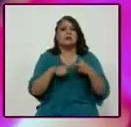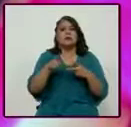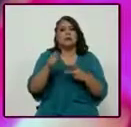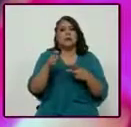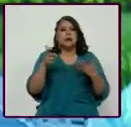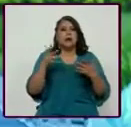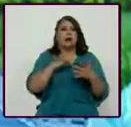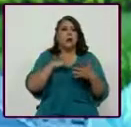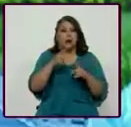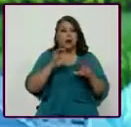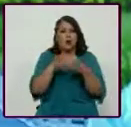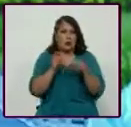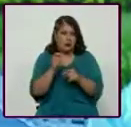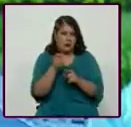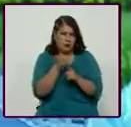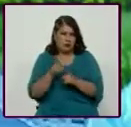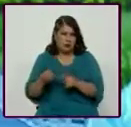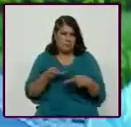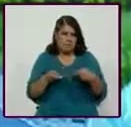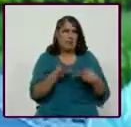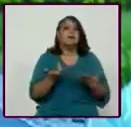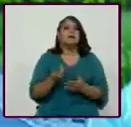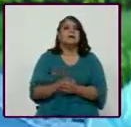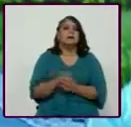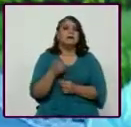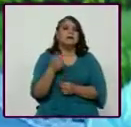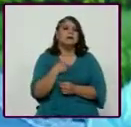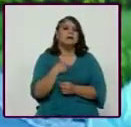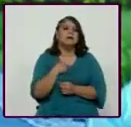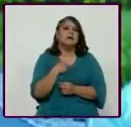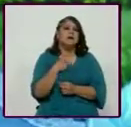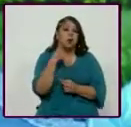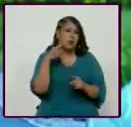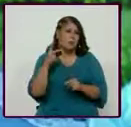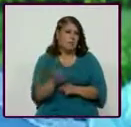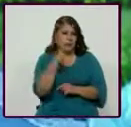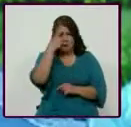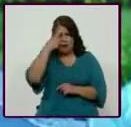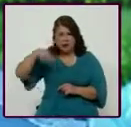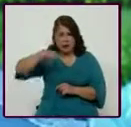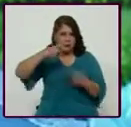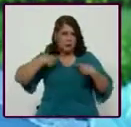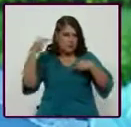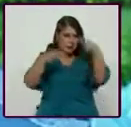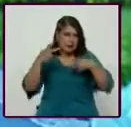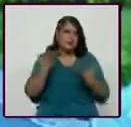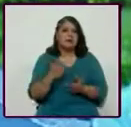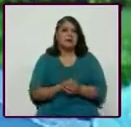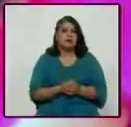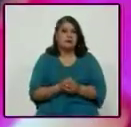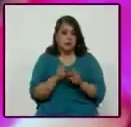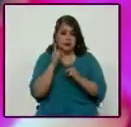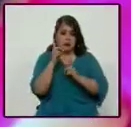organización. Déjame preguntarte algo que yo creo que está un poco como en la mente de todos. No el deporte